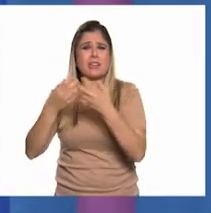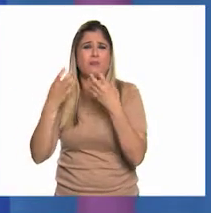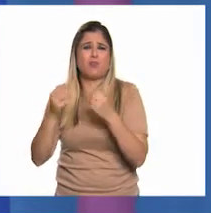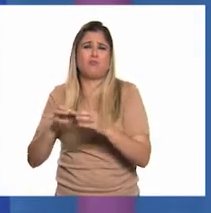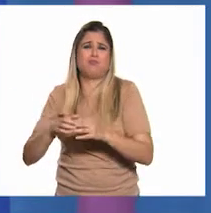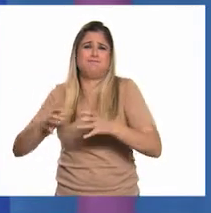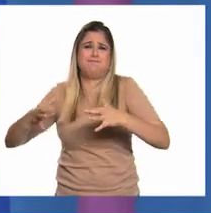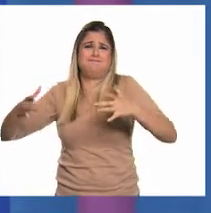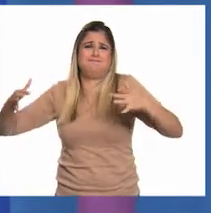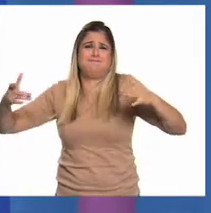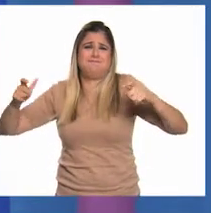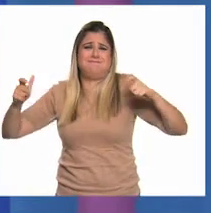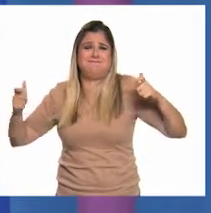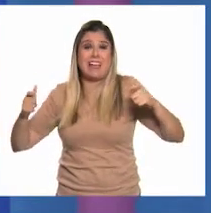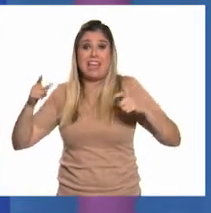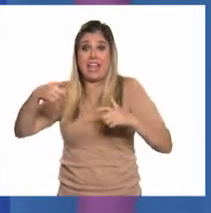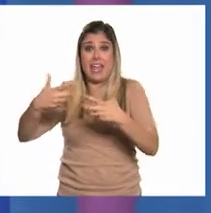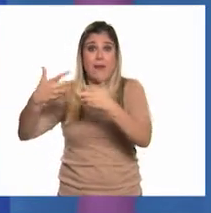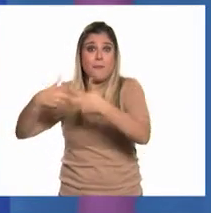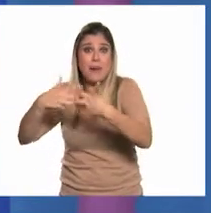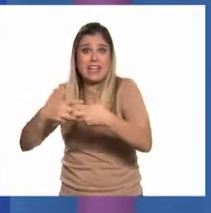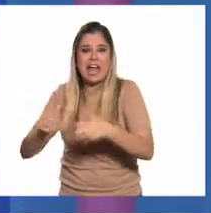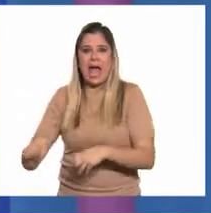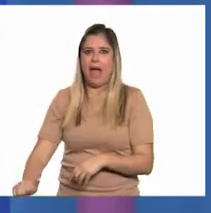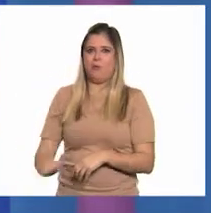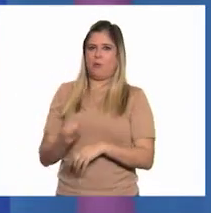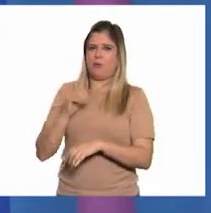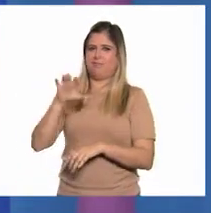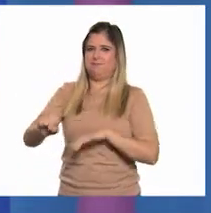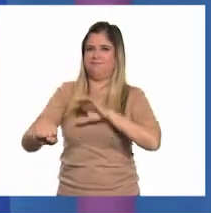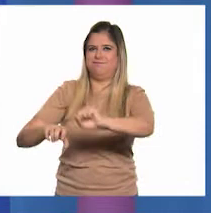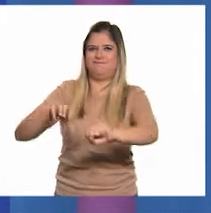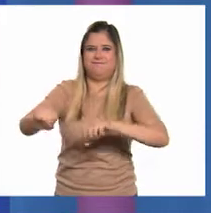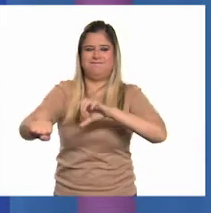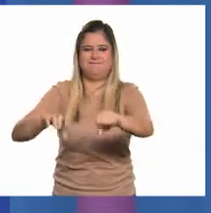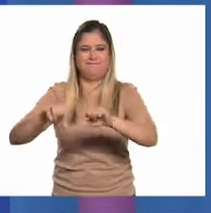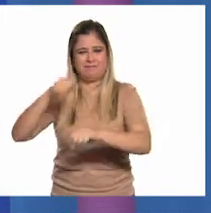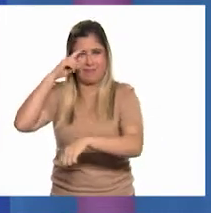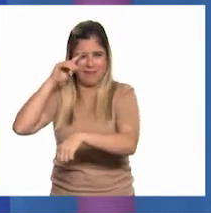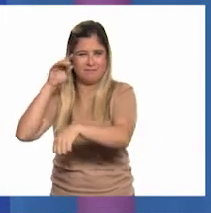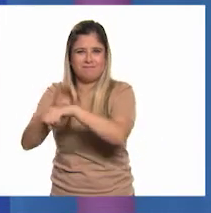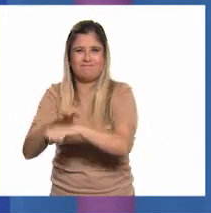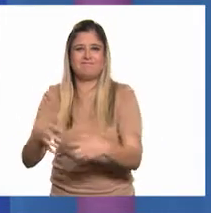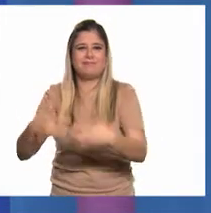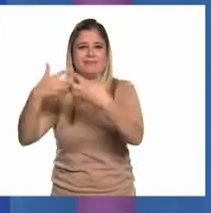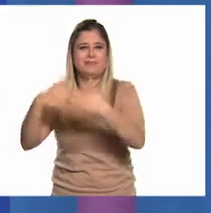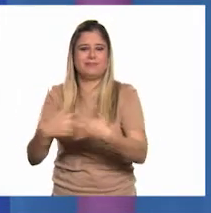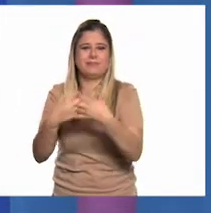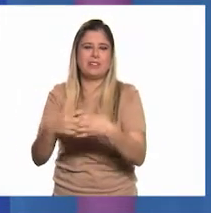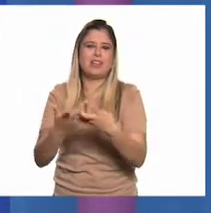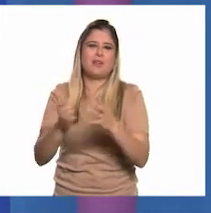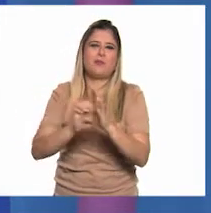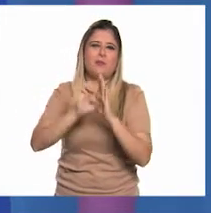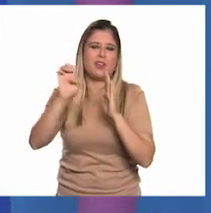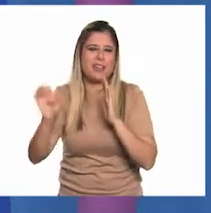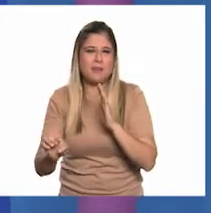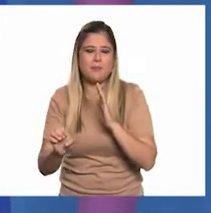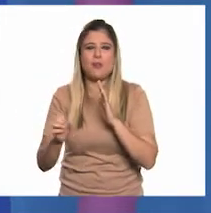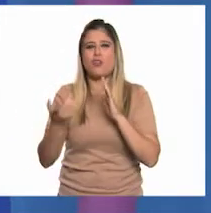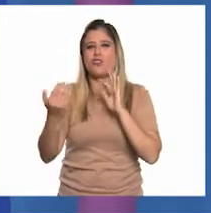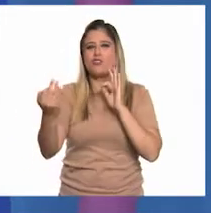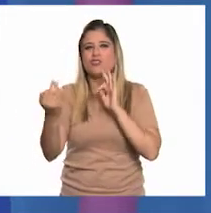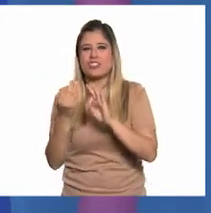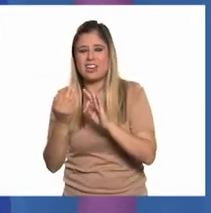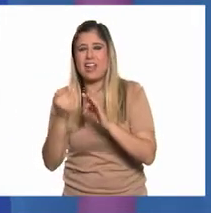industrias que aprovechan ciertas ventajas que estos lugares les ofrecen, como por ejemplo, la cercanía